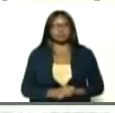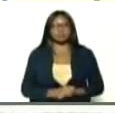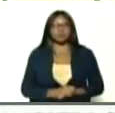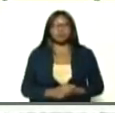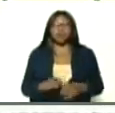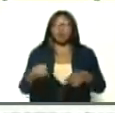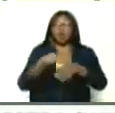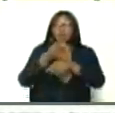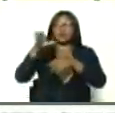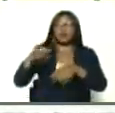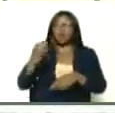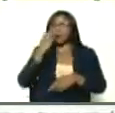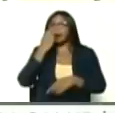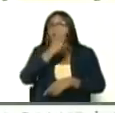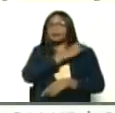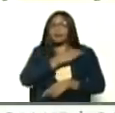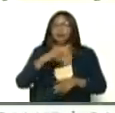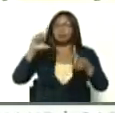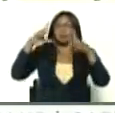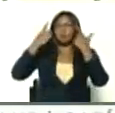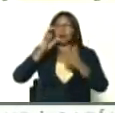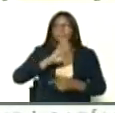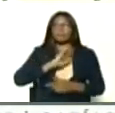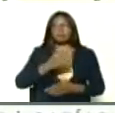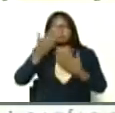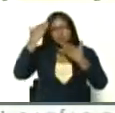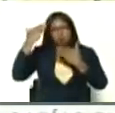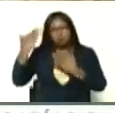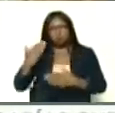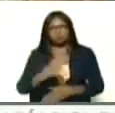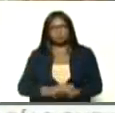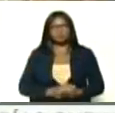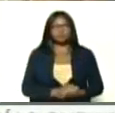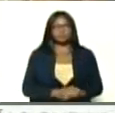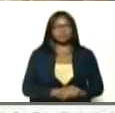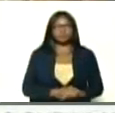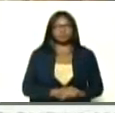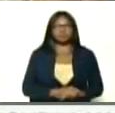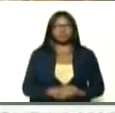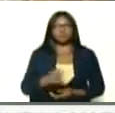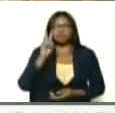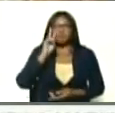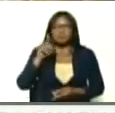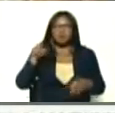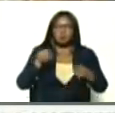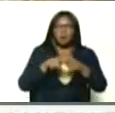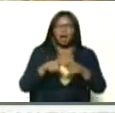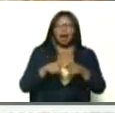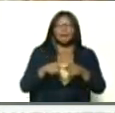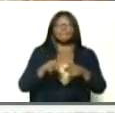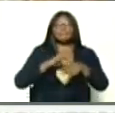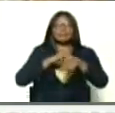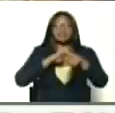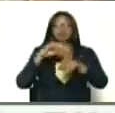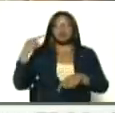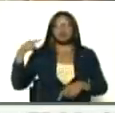Carneiro, desde La Guaira, mi saludo, por allá está Hipólito Abreu,